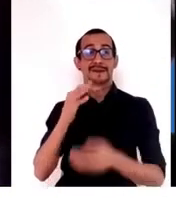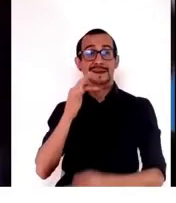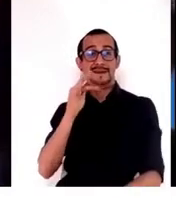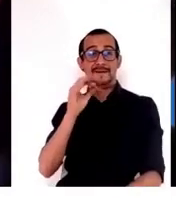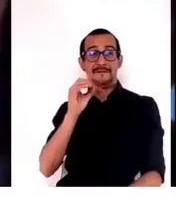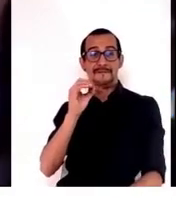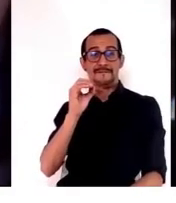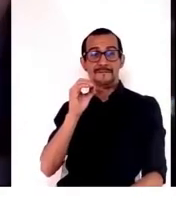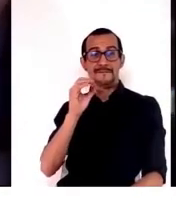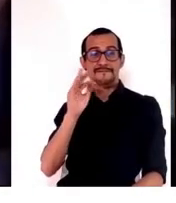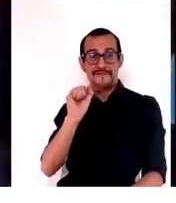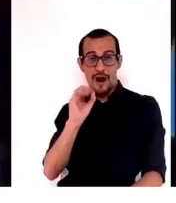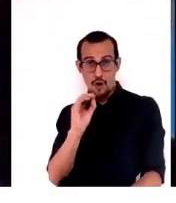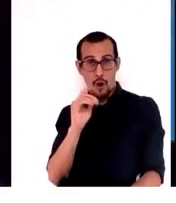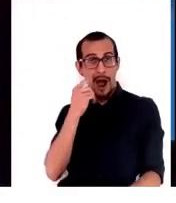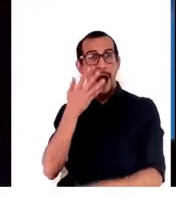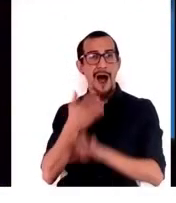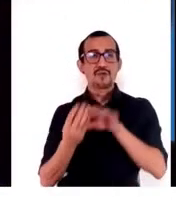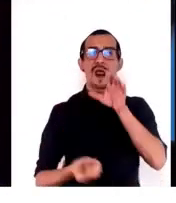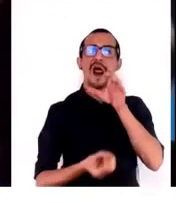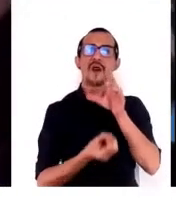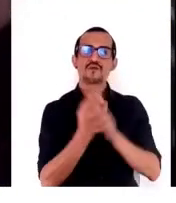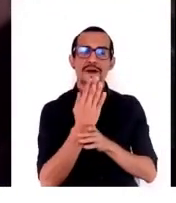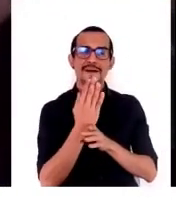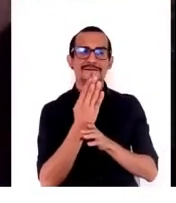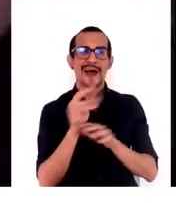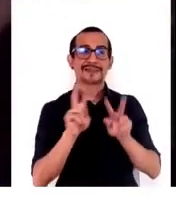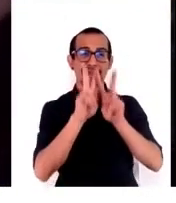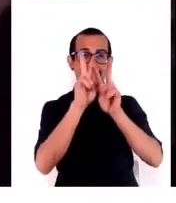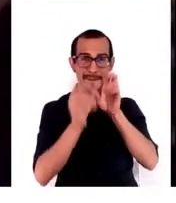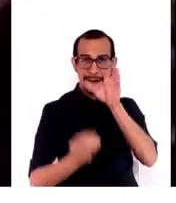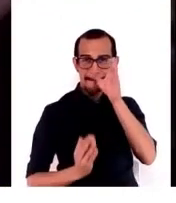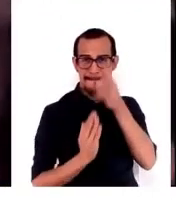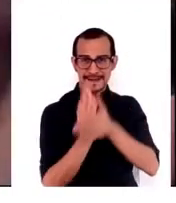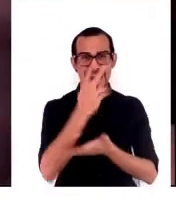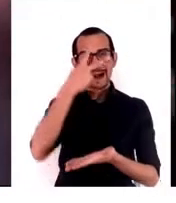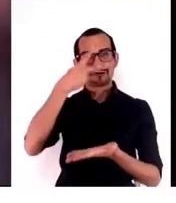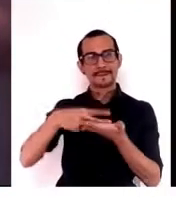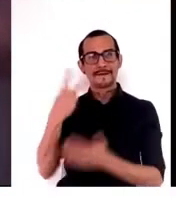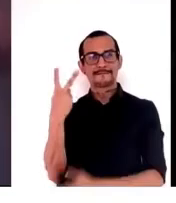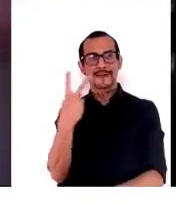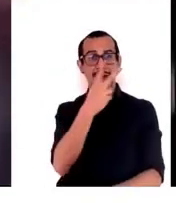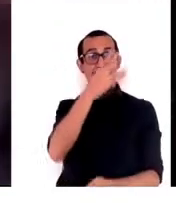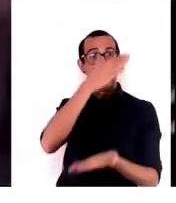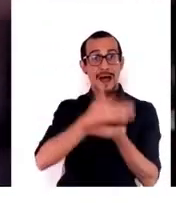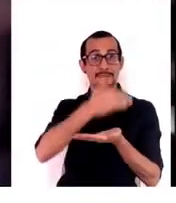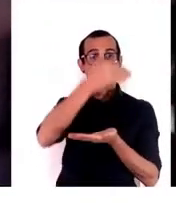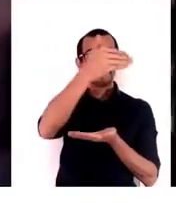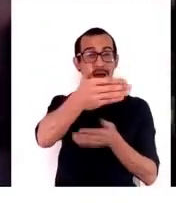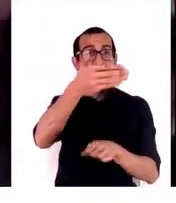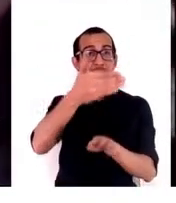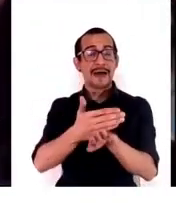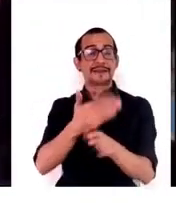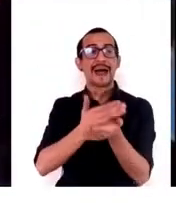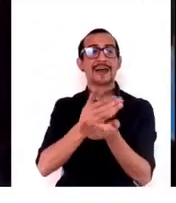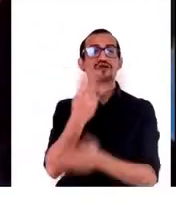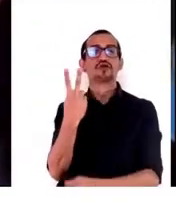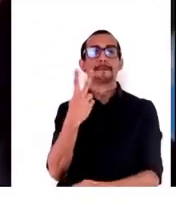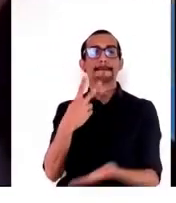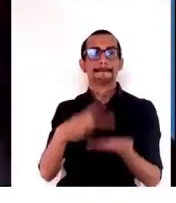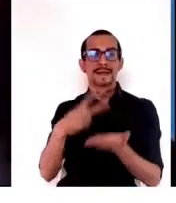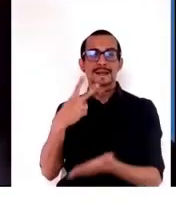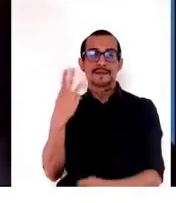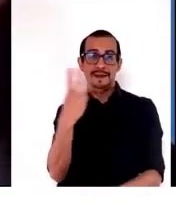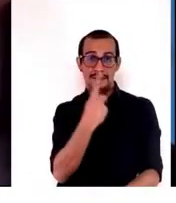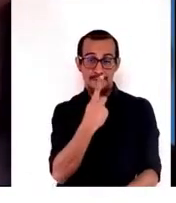Strategic Framework que va a empezar en 2022 hasta 2031. Y en